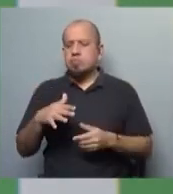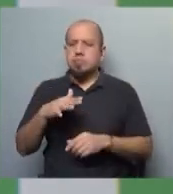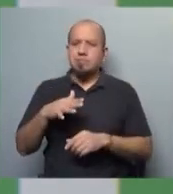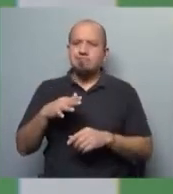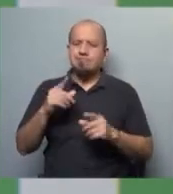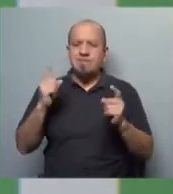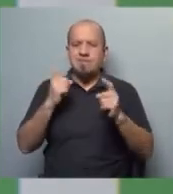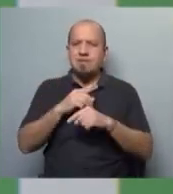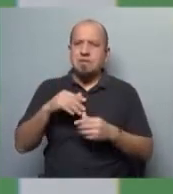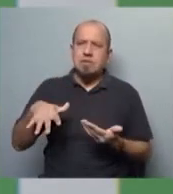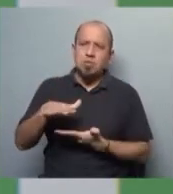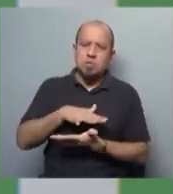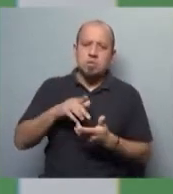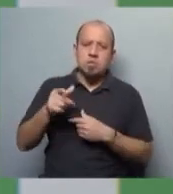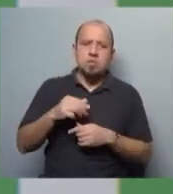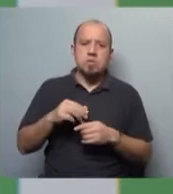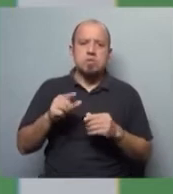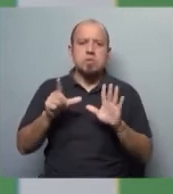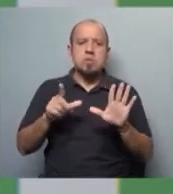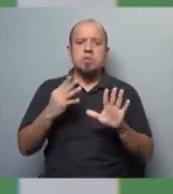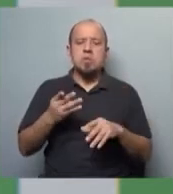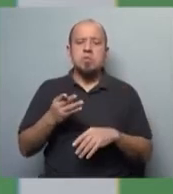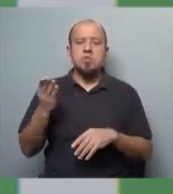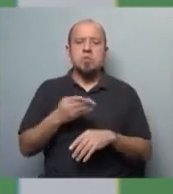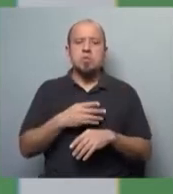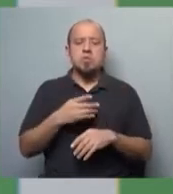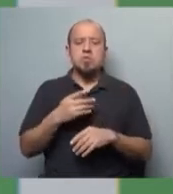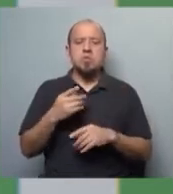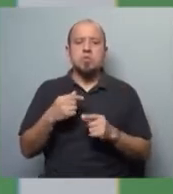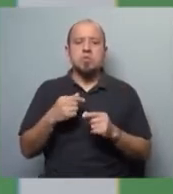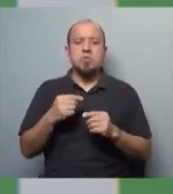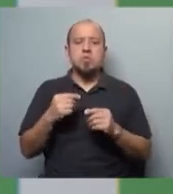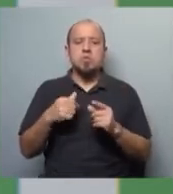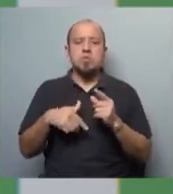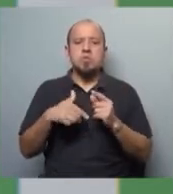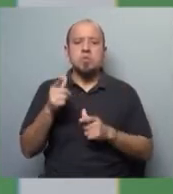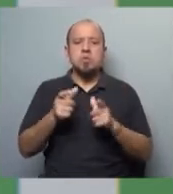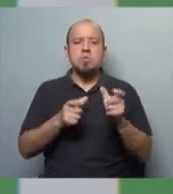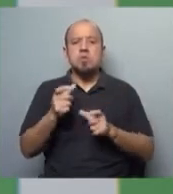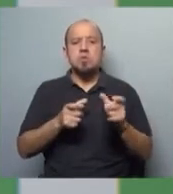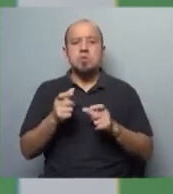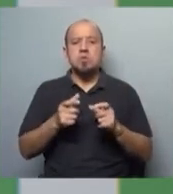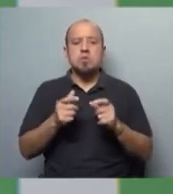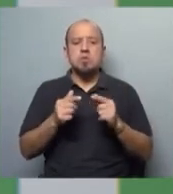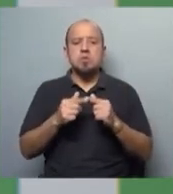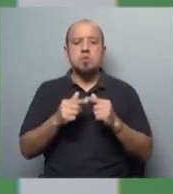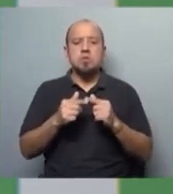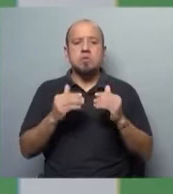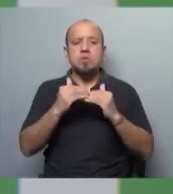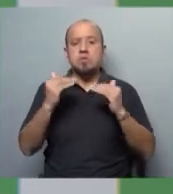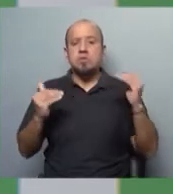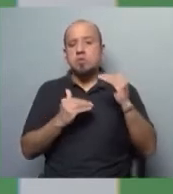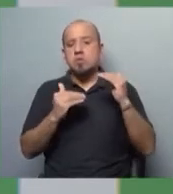el 74% de la población económicamente activa, digamos, la población de Haití está por debajo de